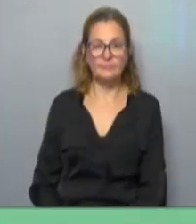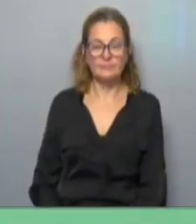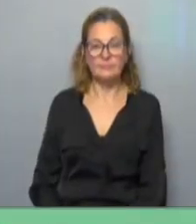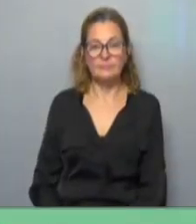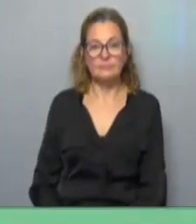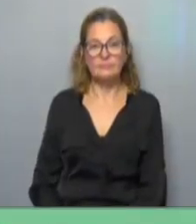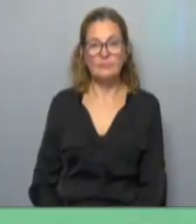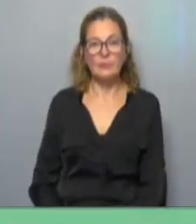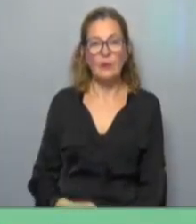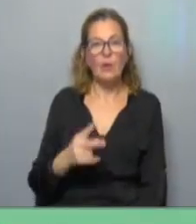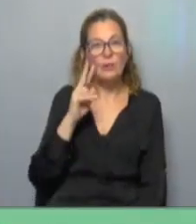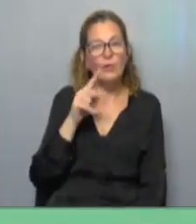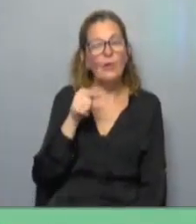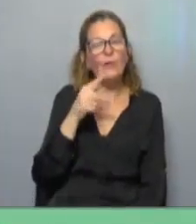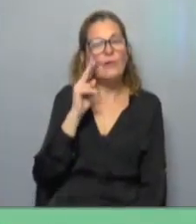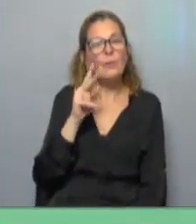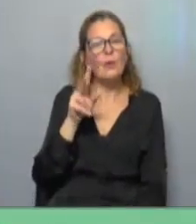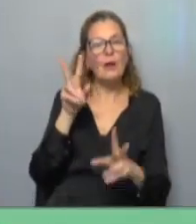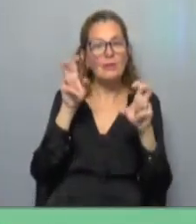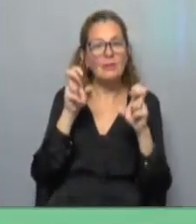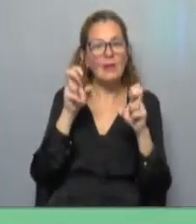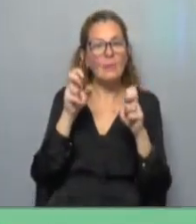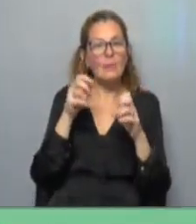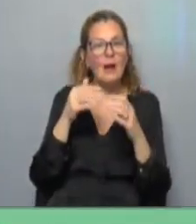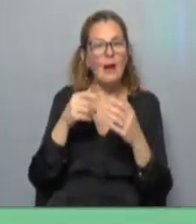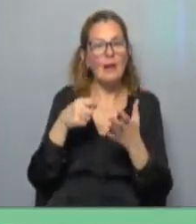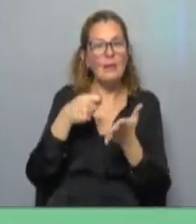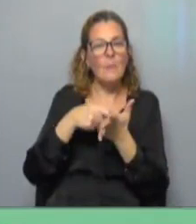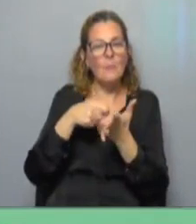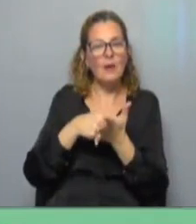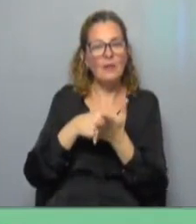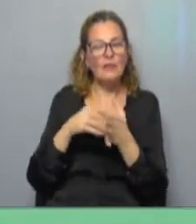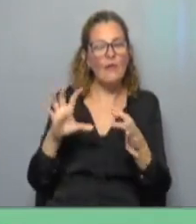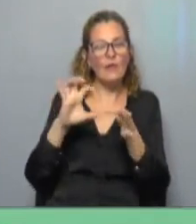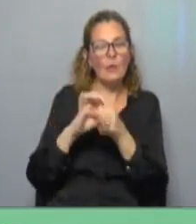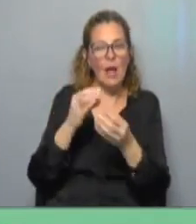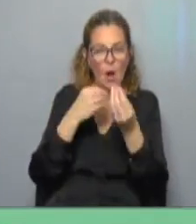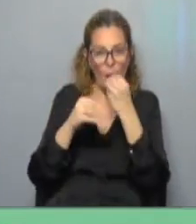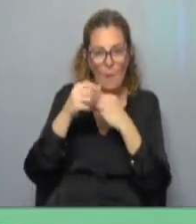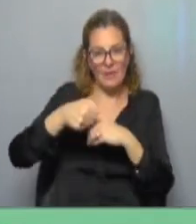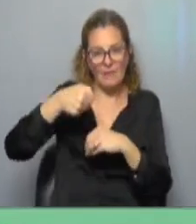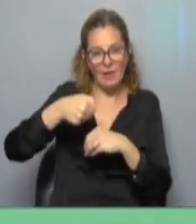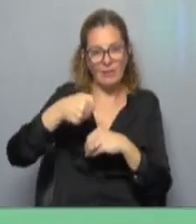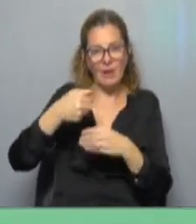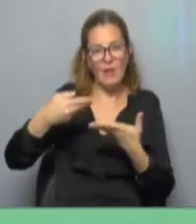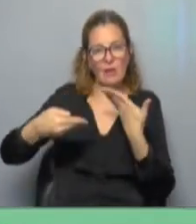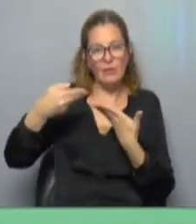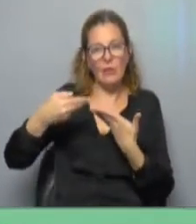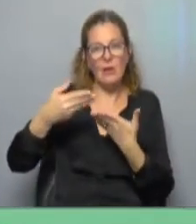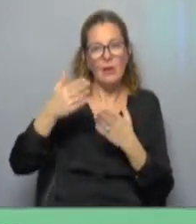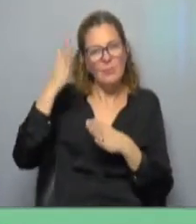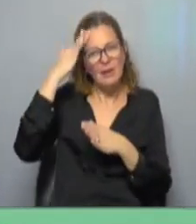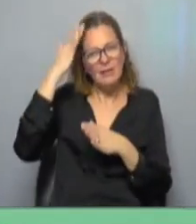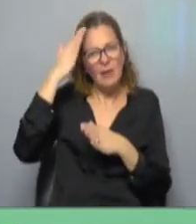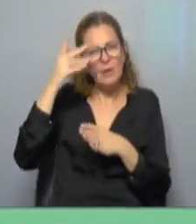con esto repasamos o por lo menos abordaste Juli el peso de los precios vinculados a la canasta básica en la inflación que más hay que